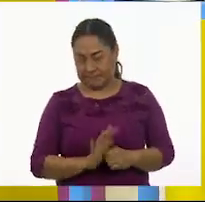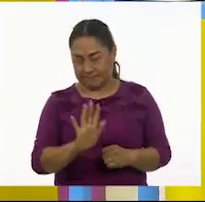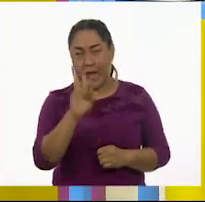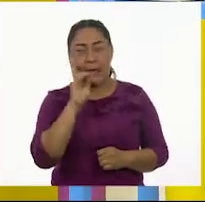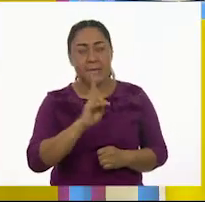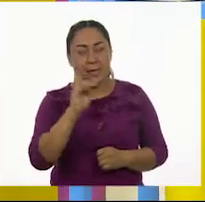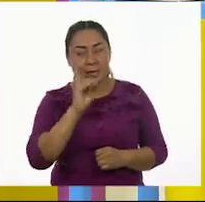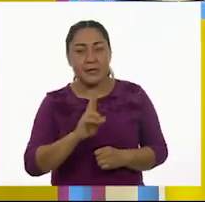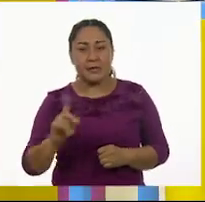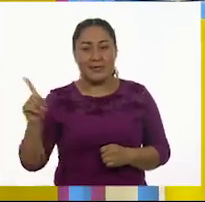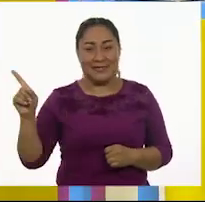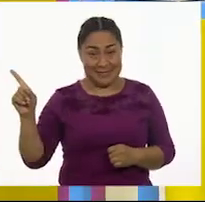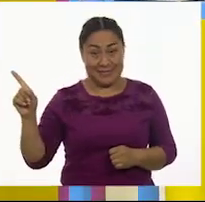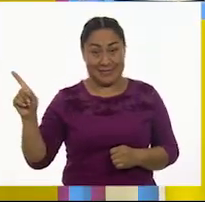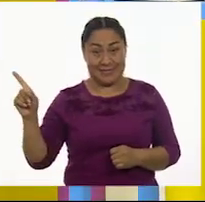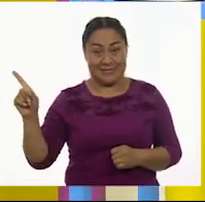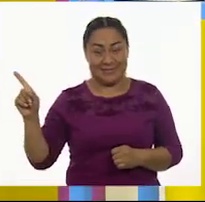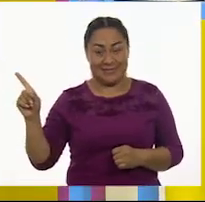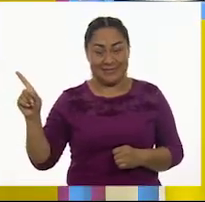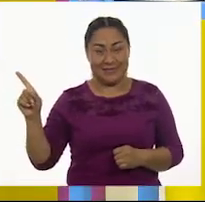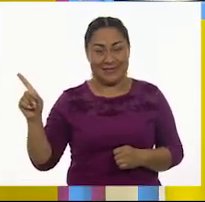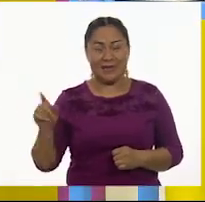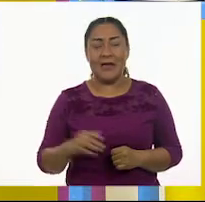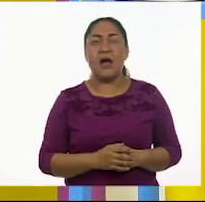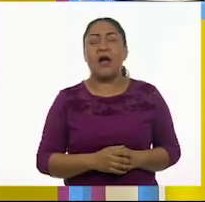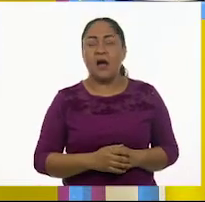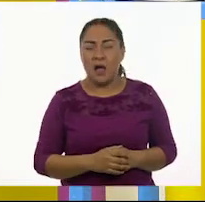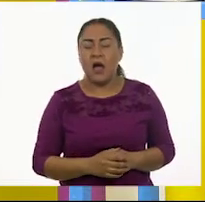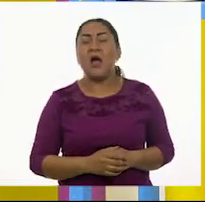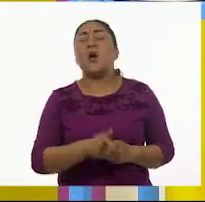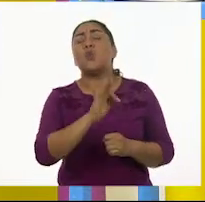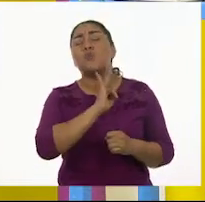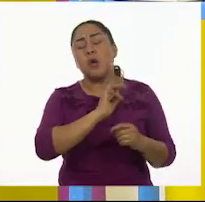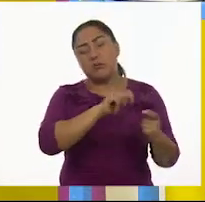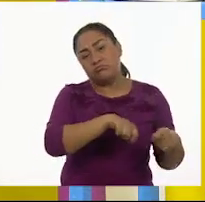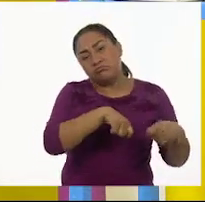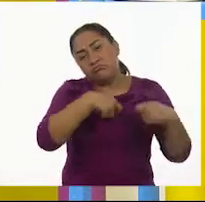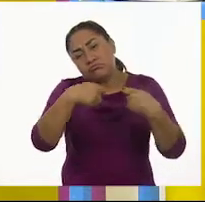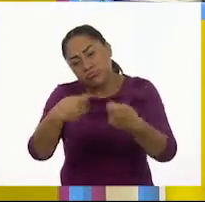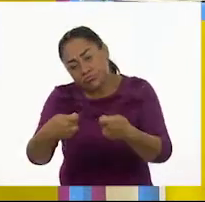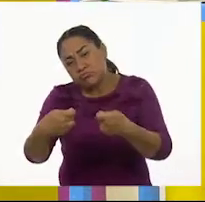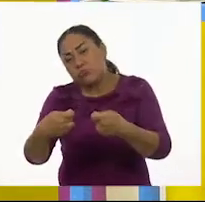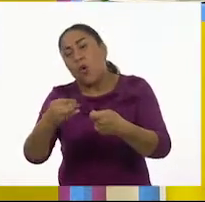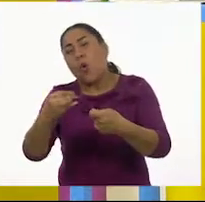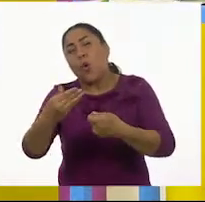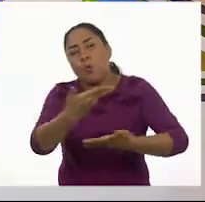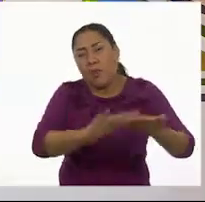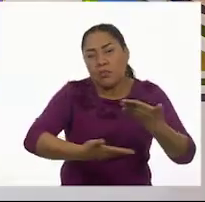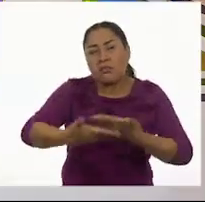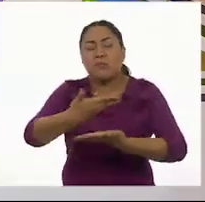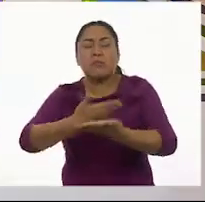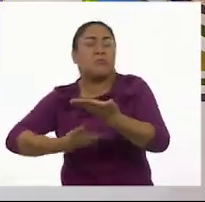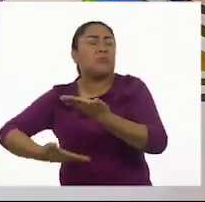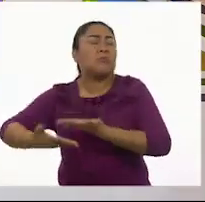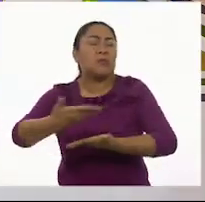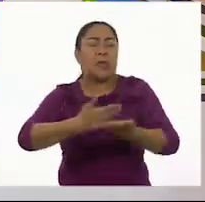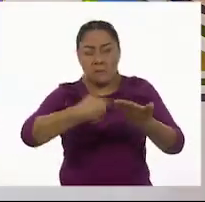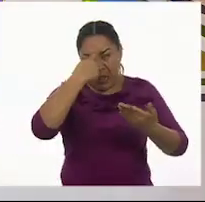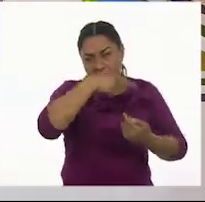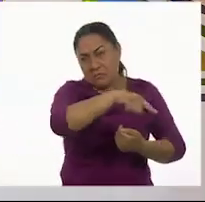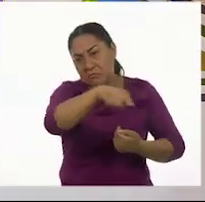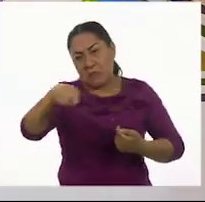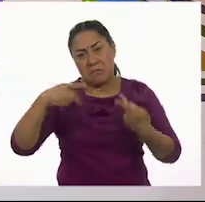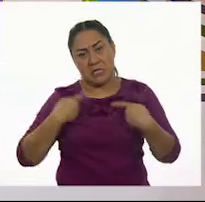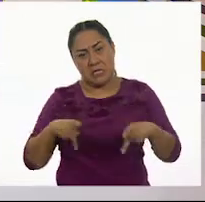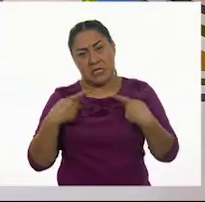Aquí está. ¡Tarán! Que se puede ceder, compartir o hacer llegar a otras personas. Ah, entonces más o menos como